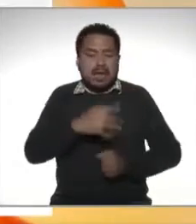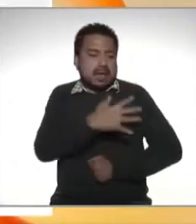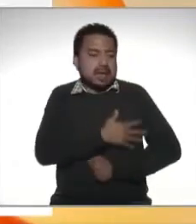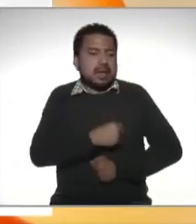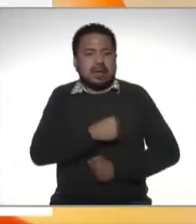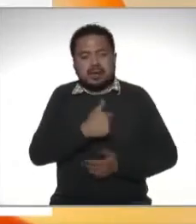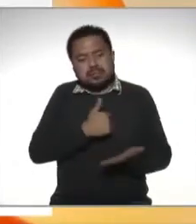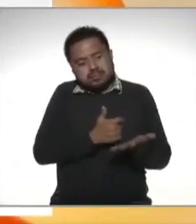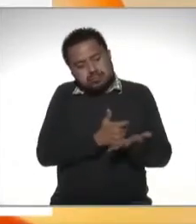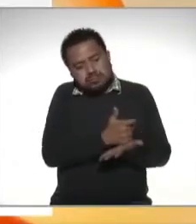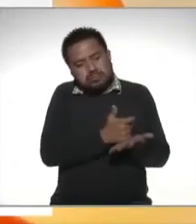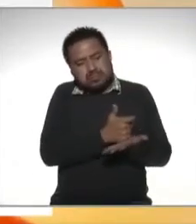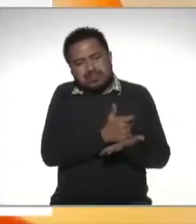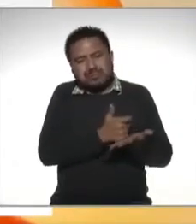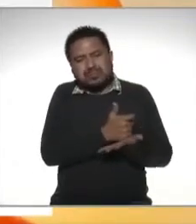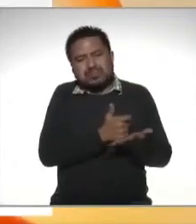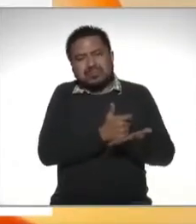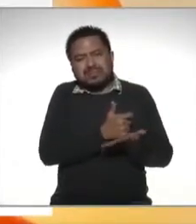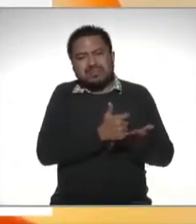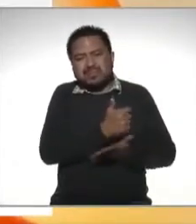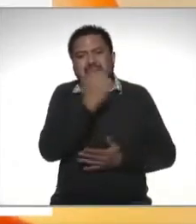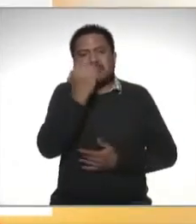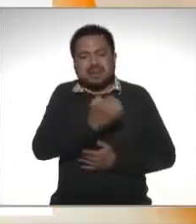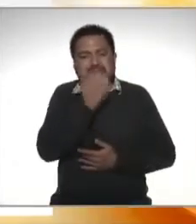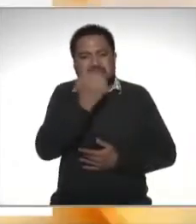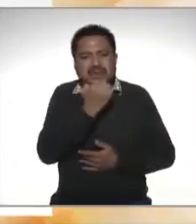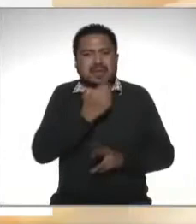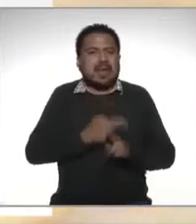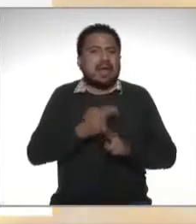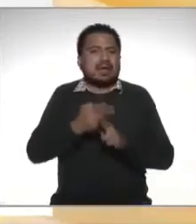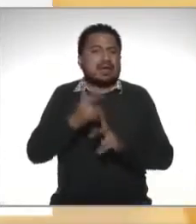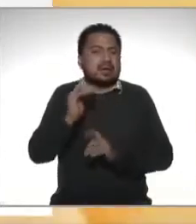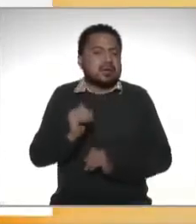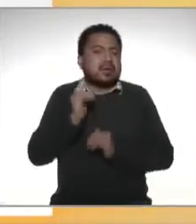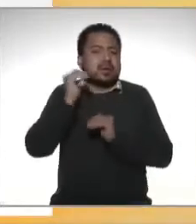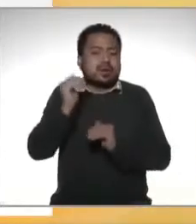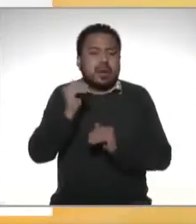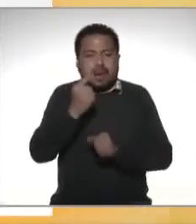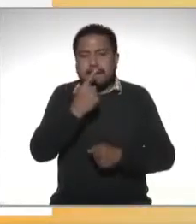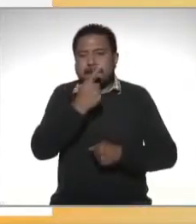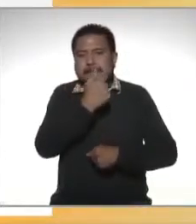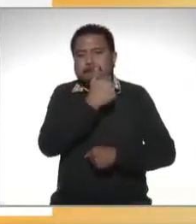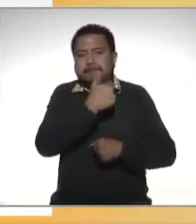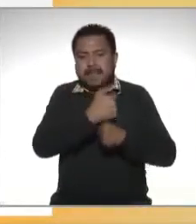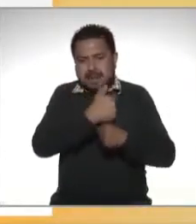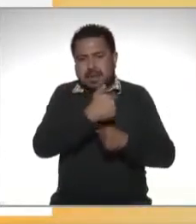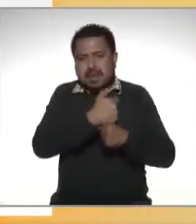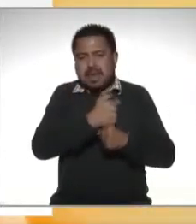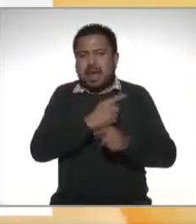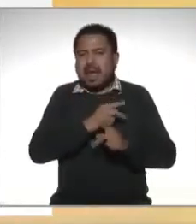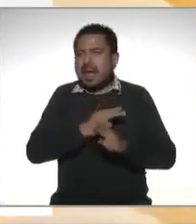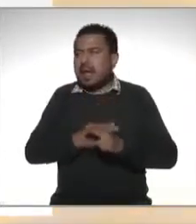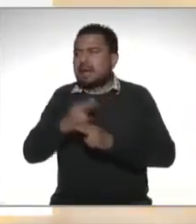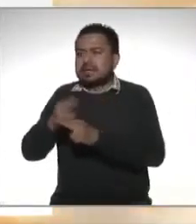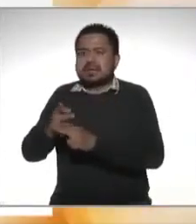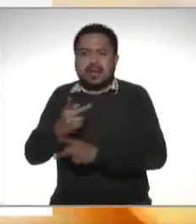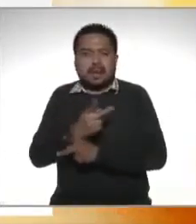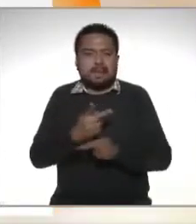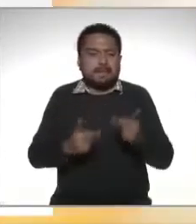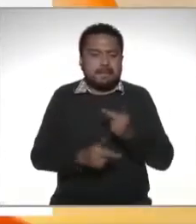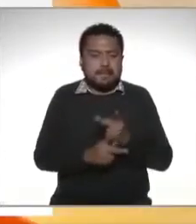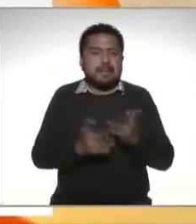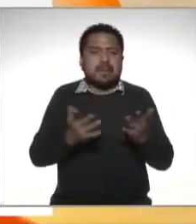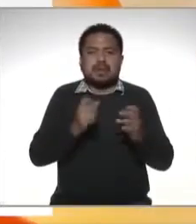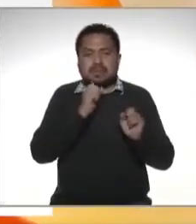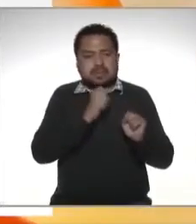colegiaturas que que se pagaron hasta un límite que es de primaria a preparatoria y